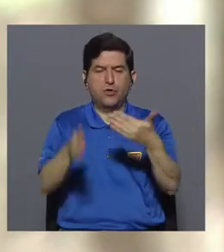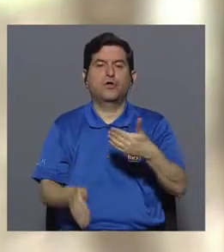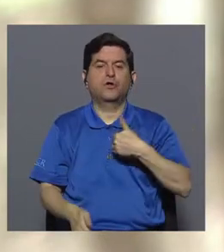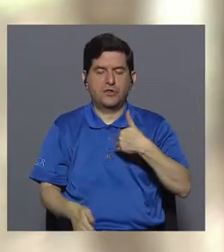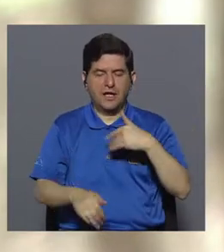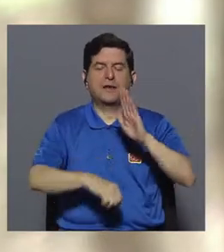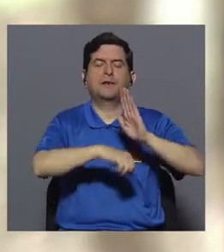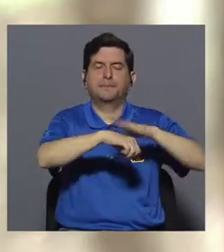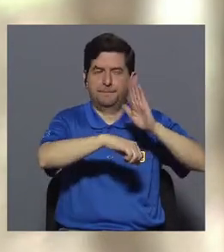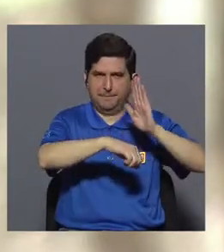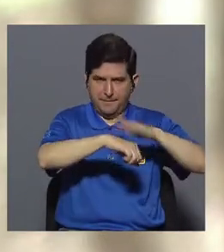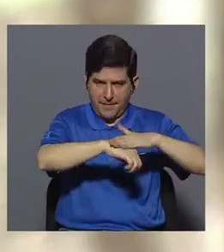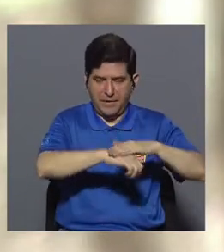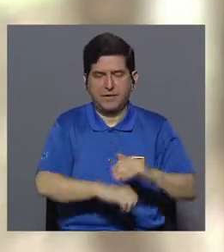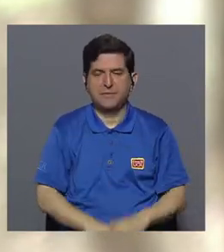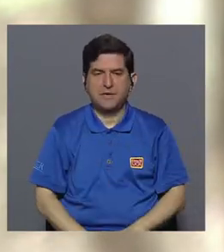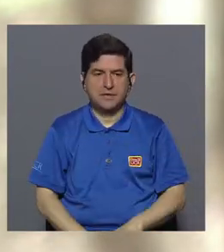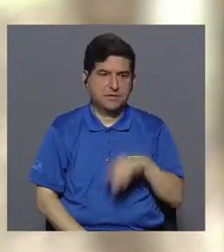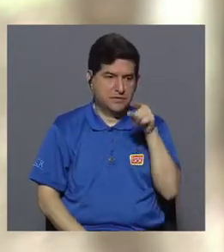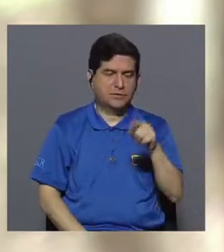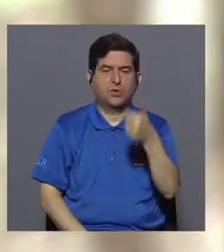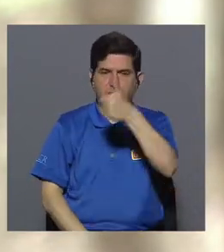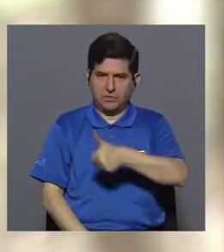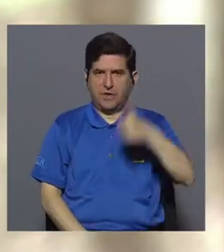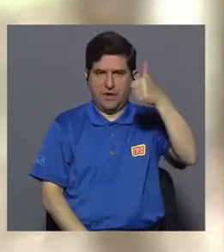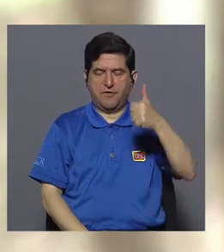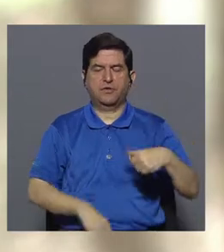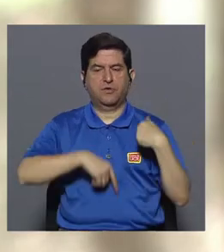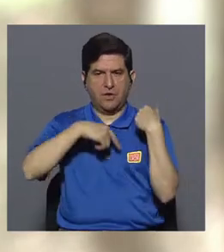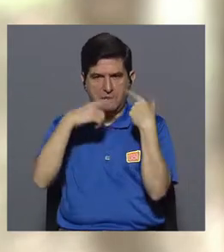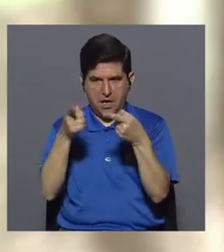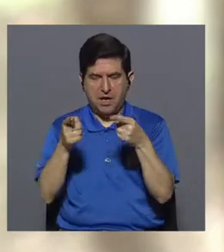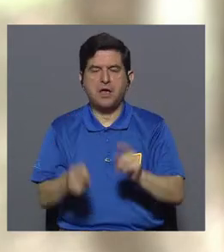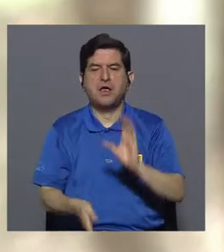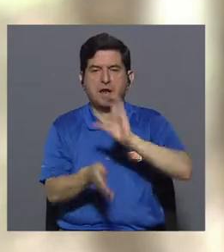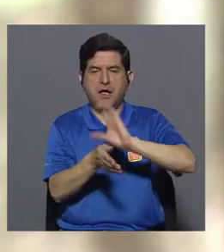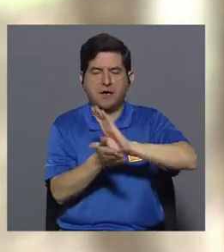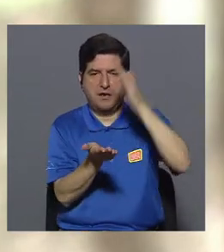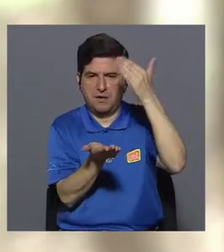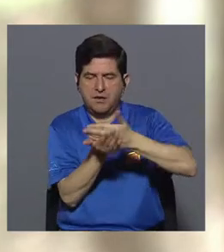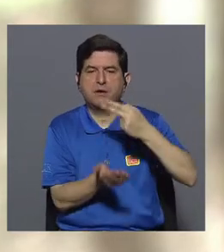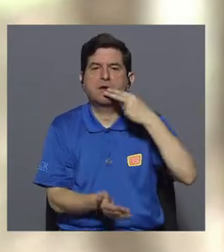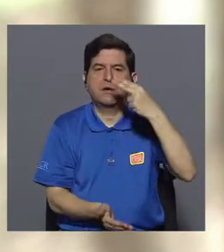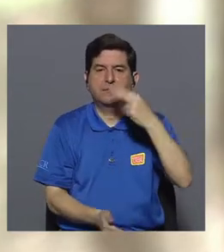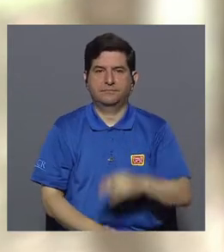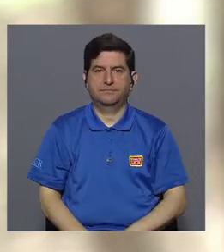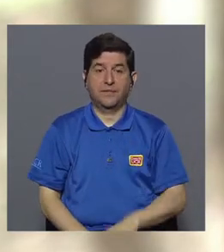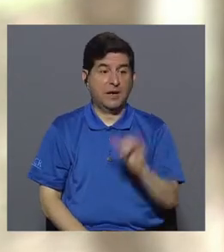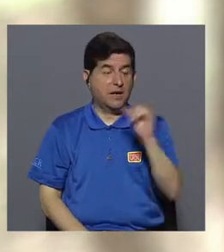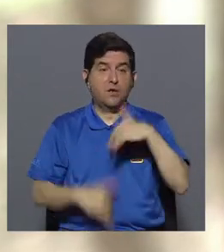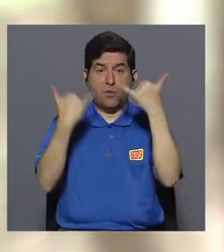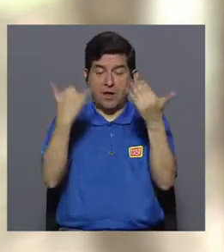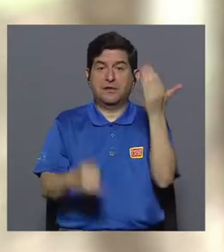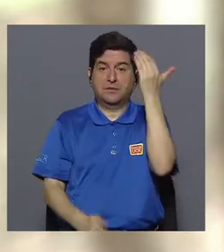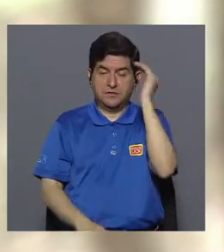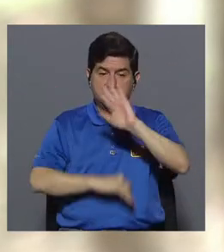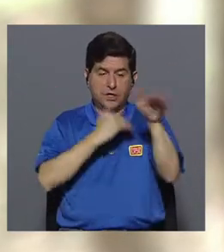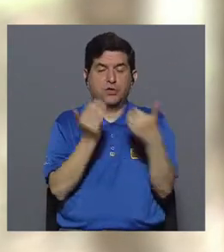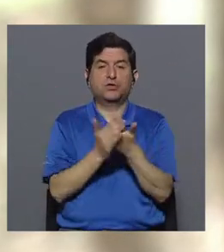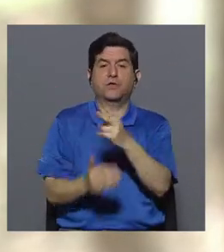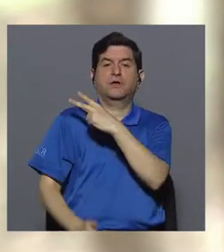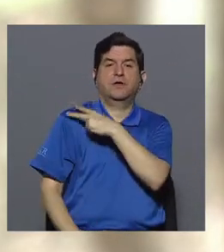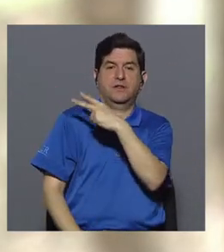funcionario cuenta con el permiso, este, por parte de rectoría para asistir a las clínicas de cesación de fumado. Esto es algo que igual ya es de